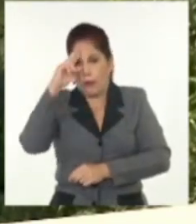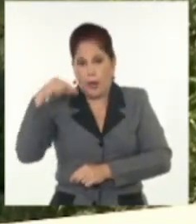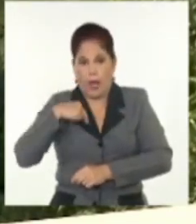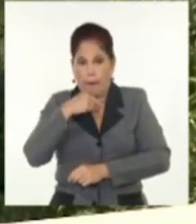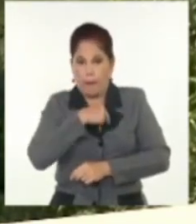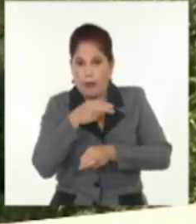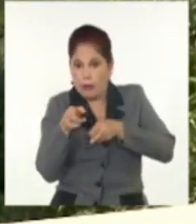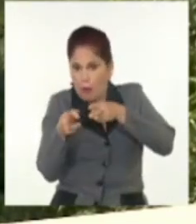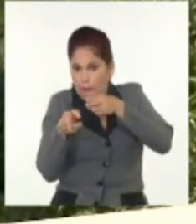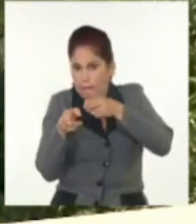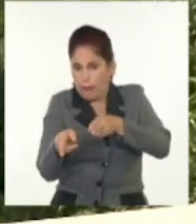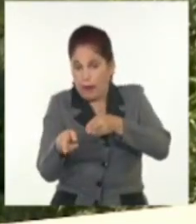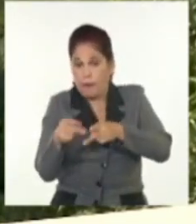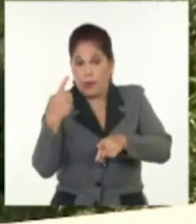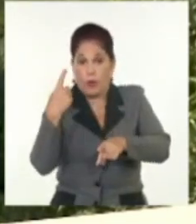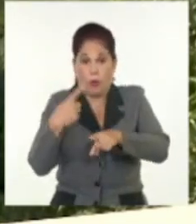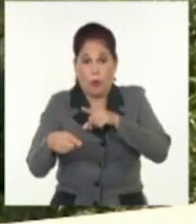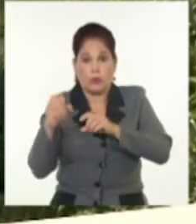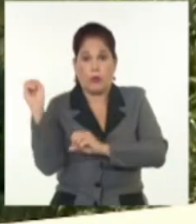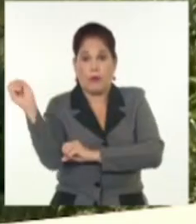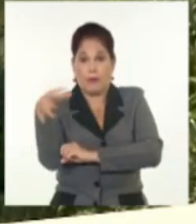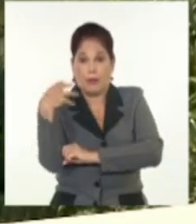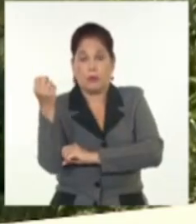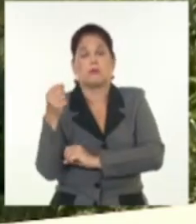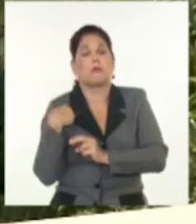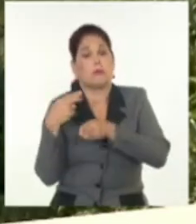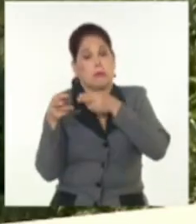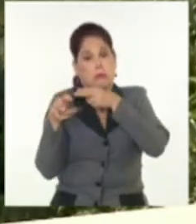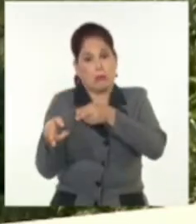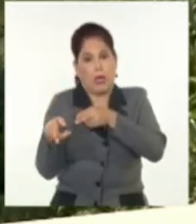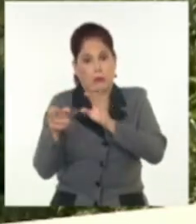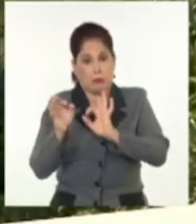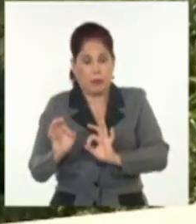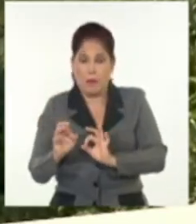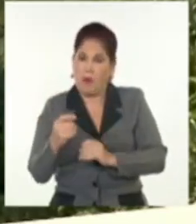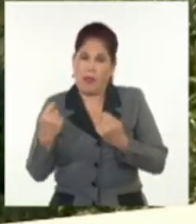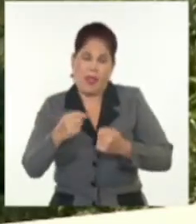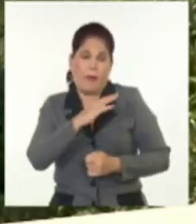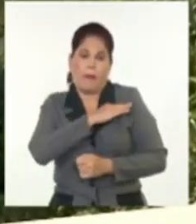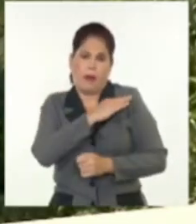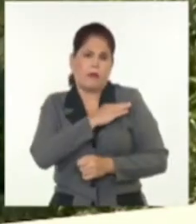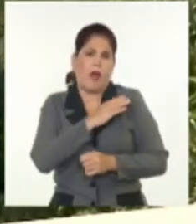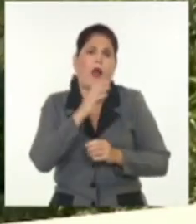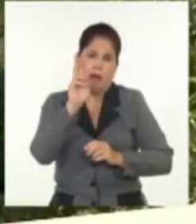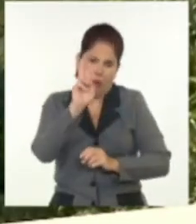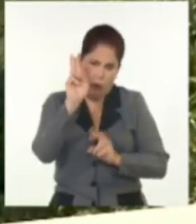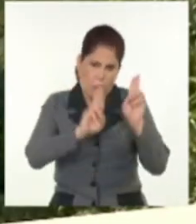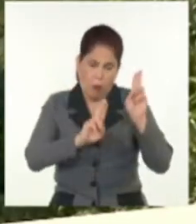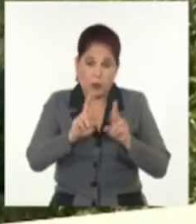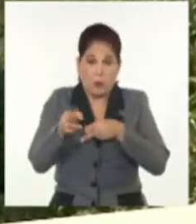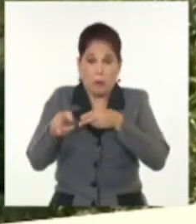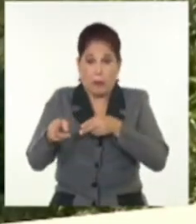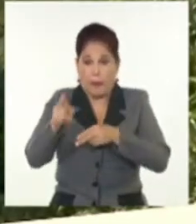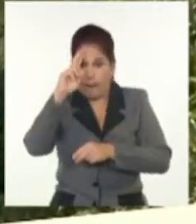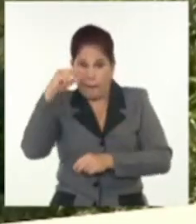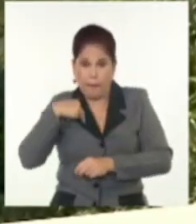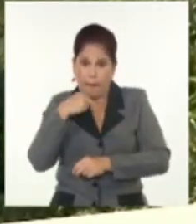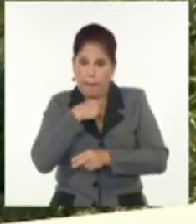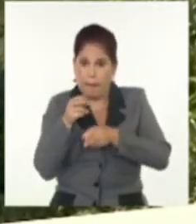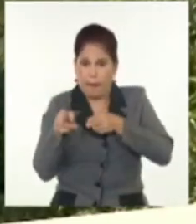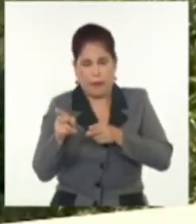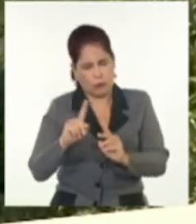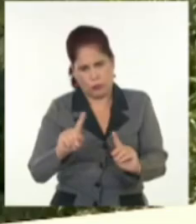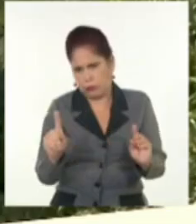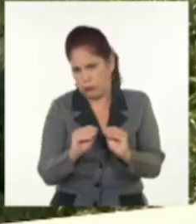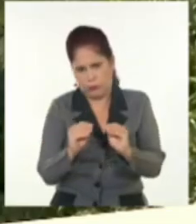equipos médicos. Este es el escenario en cuanto a la intensificación del fuego contra la nación